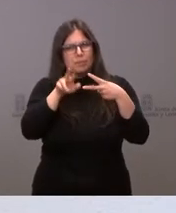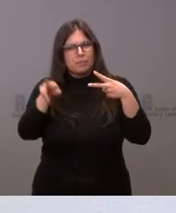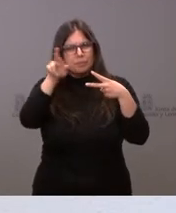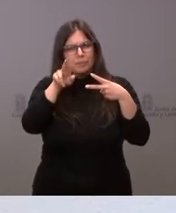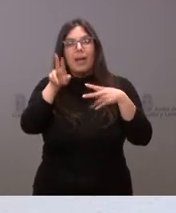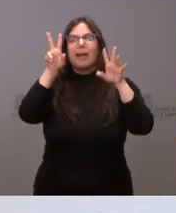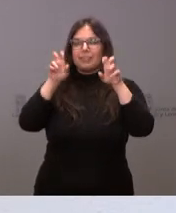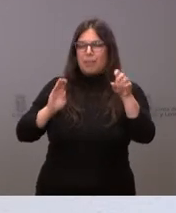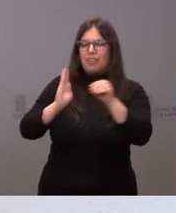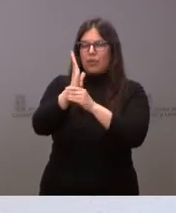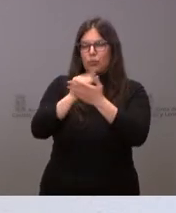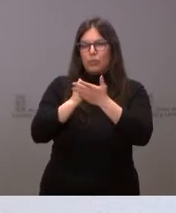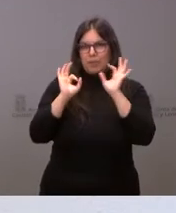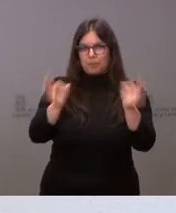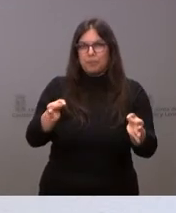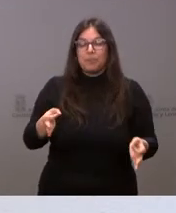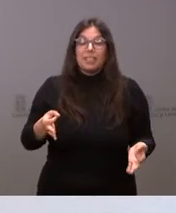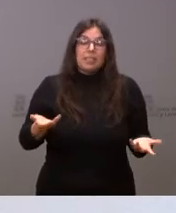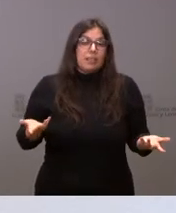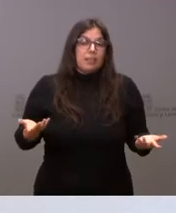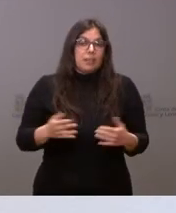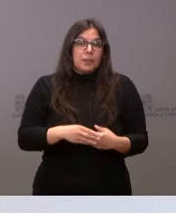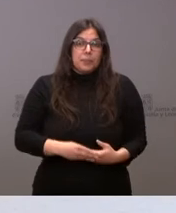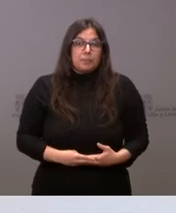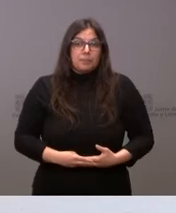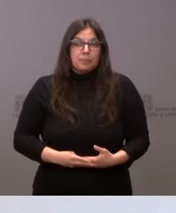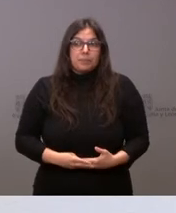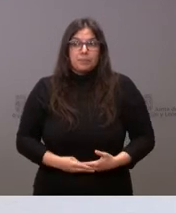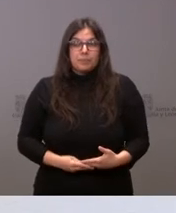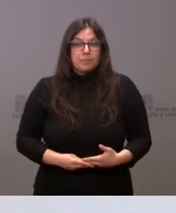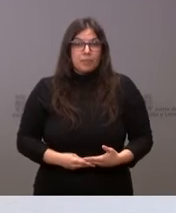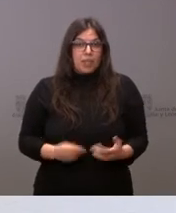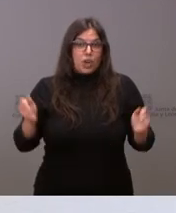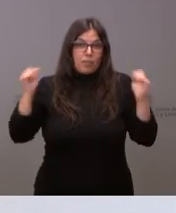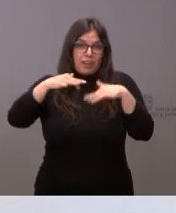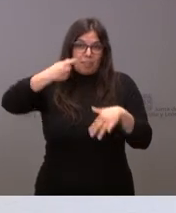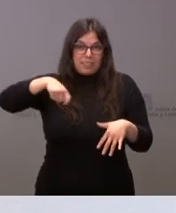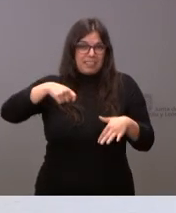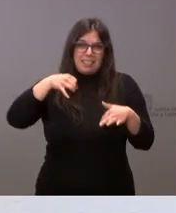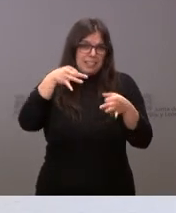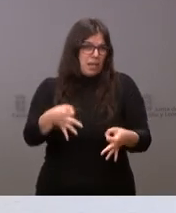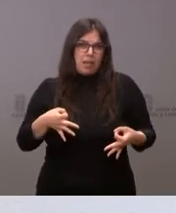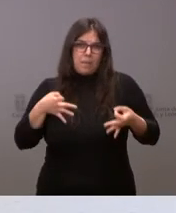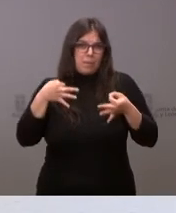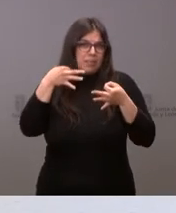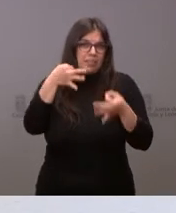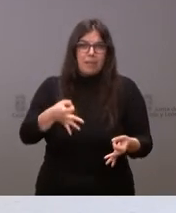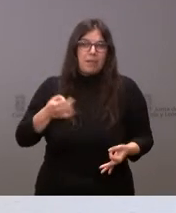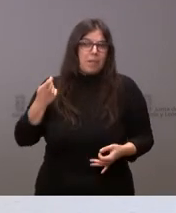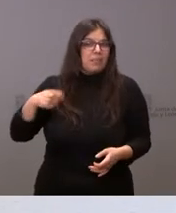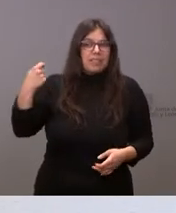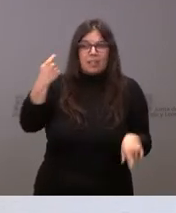Ah, la financiación autonómica. Bueno, esto es… No hay conferencia de presidentes en la que varios presidentes